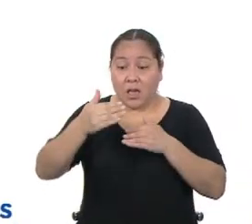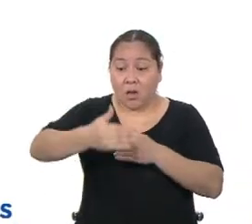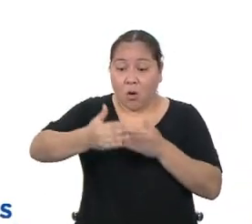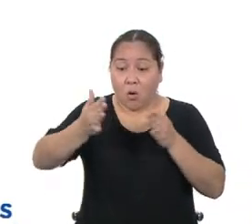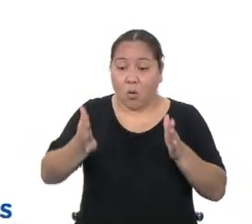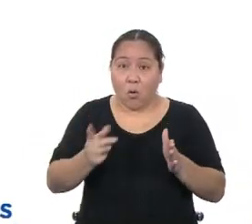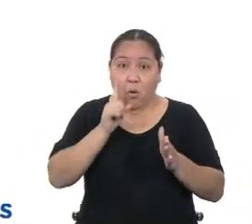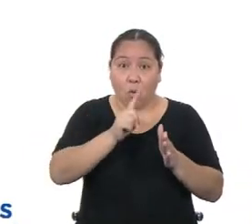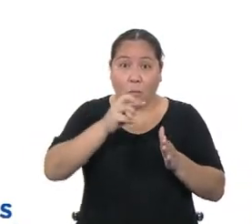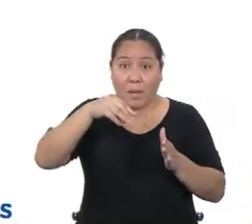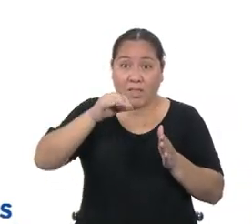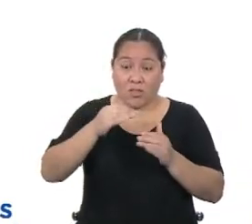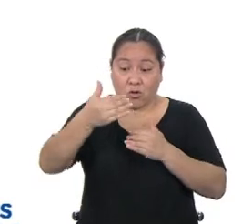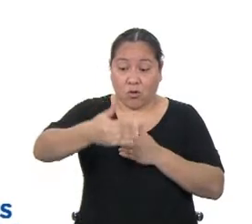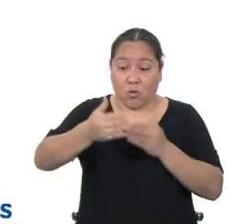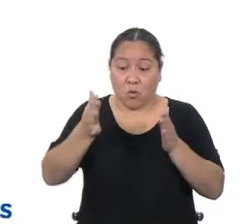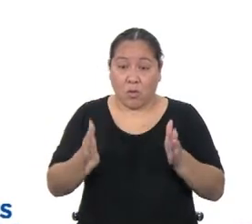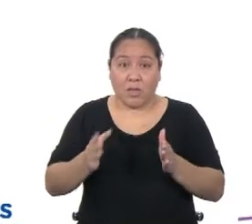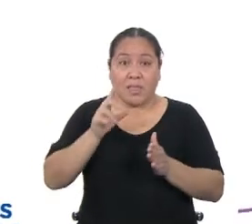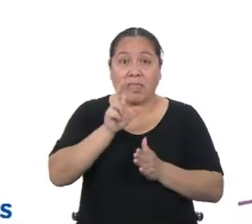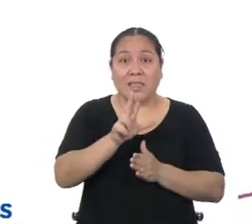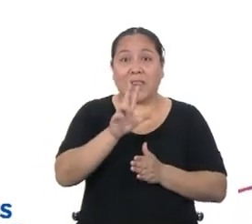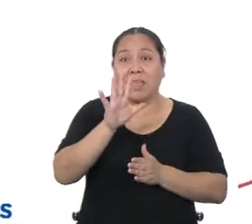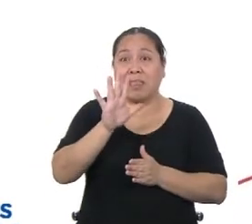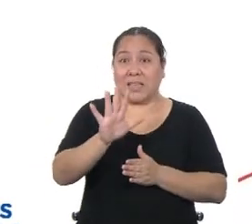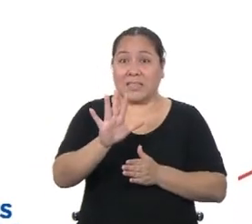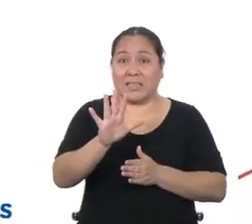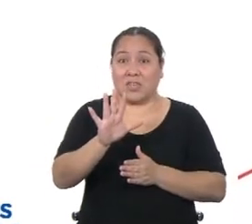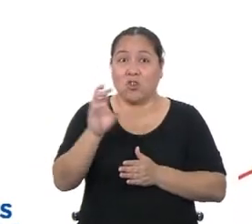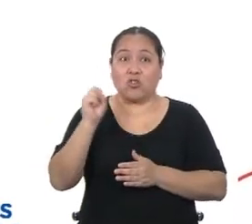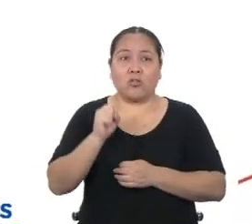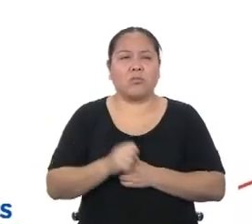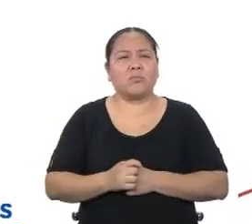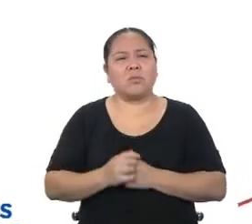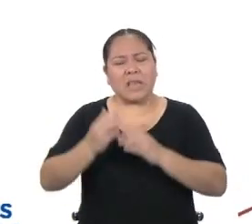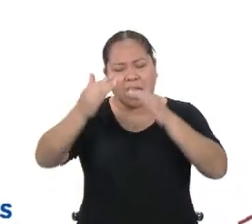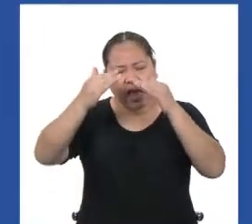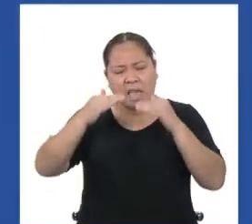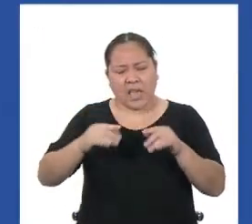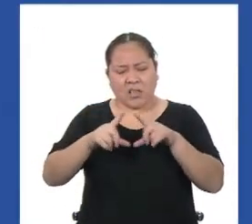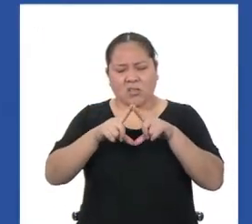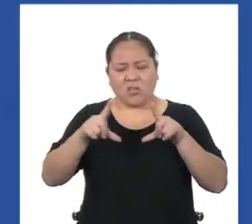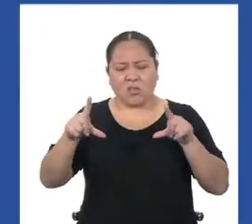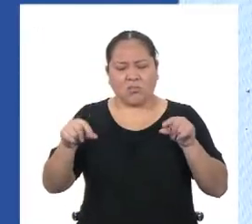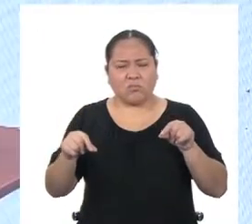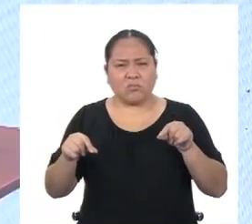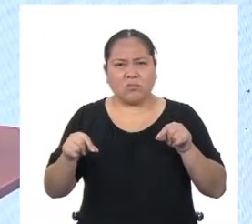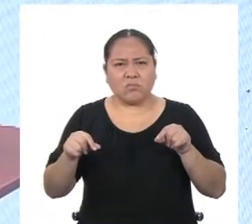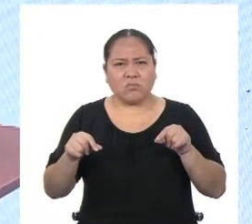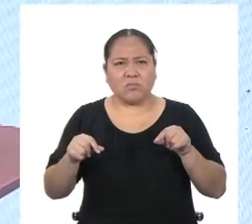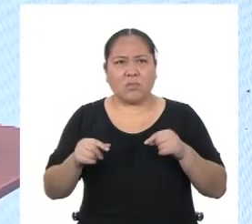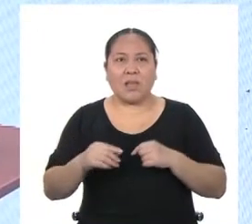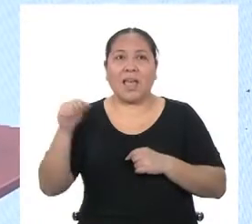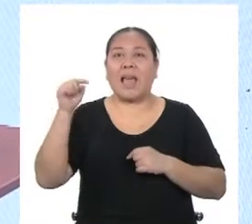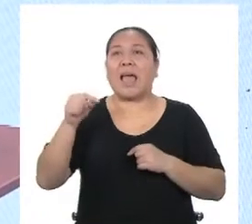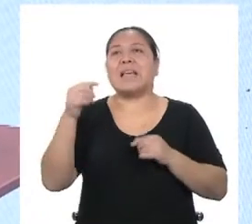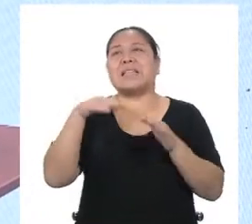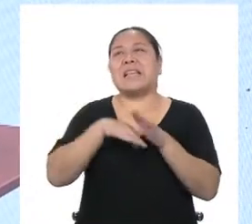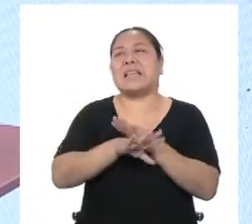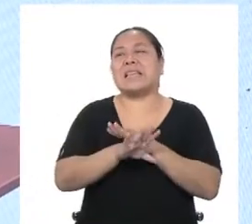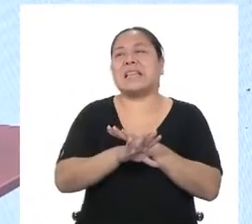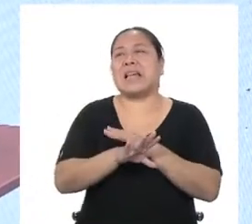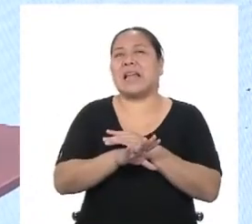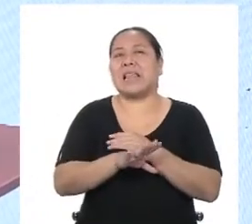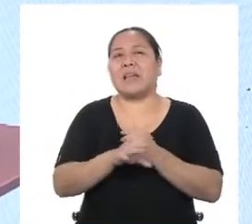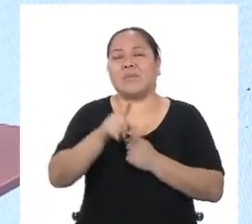Una preguntita, Yanira, ¿y ese rectángulo verde que aparece debajo de la cancha? Ah, esa es la entrada.